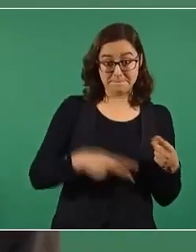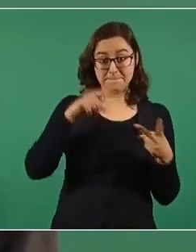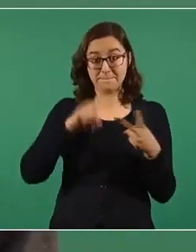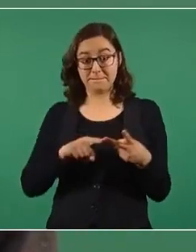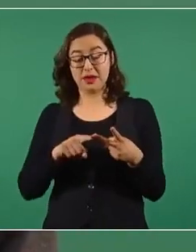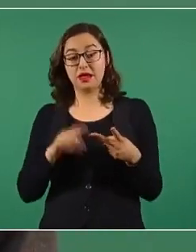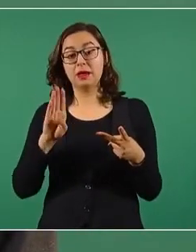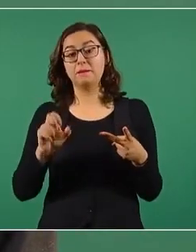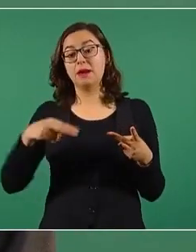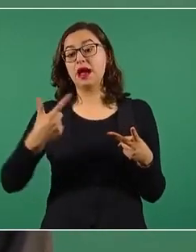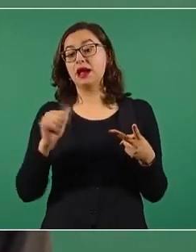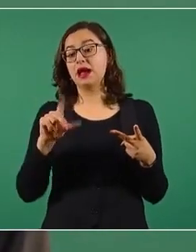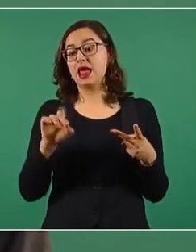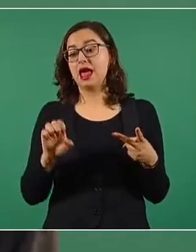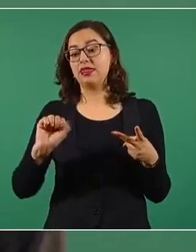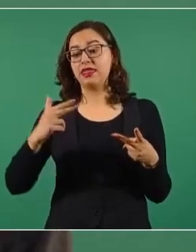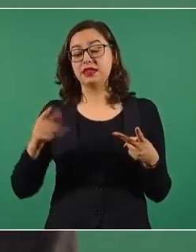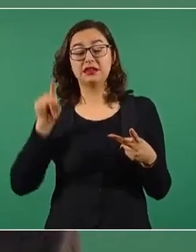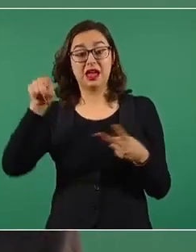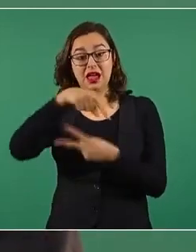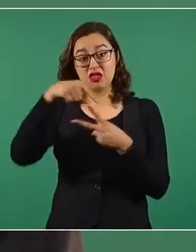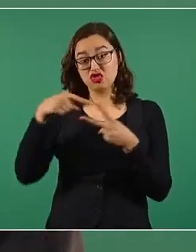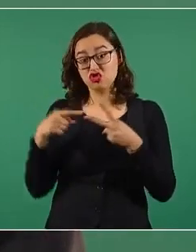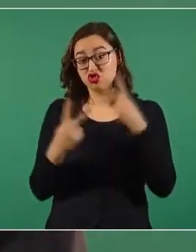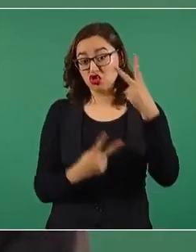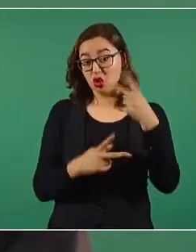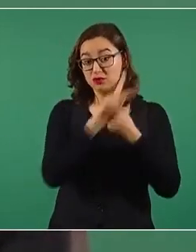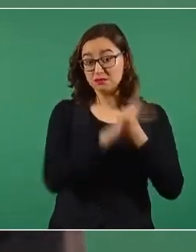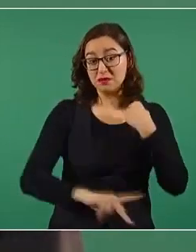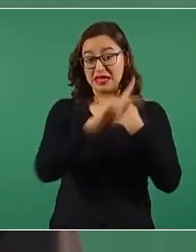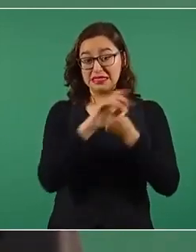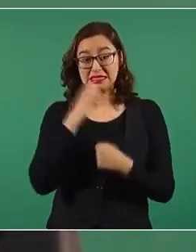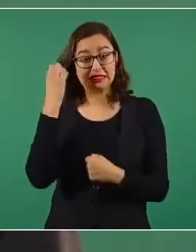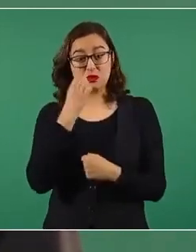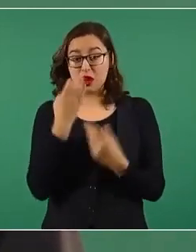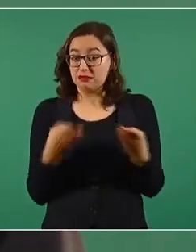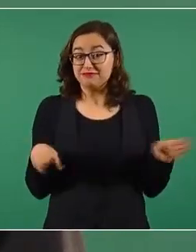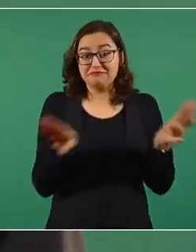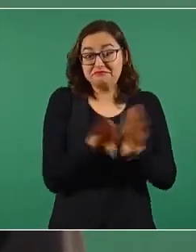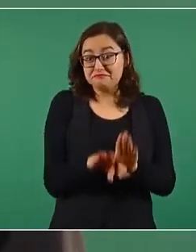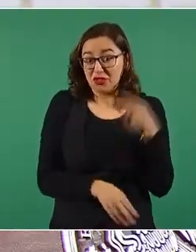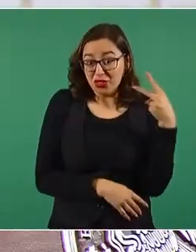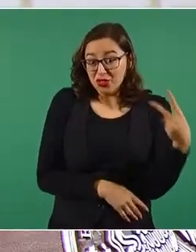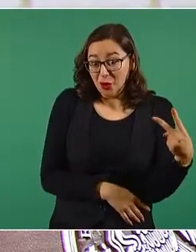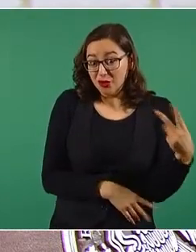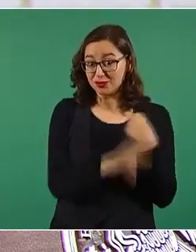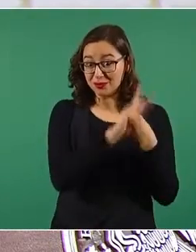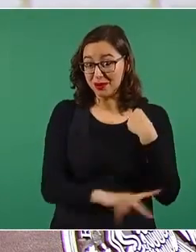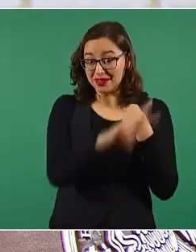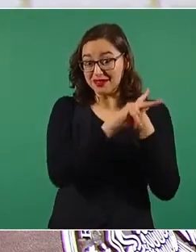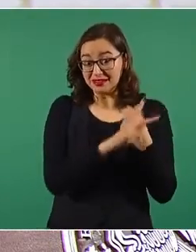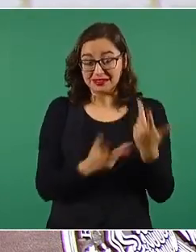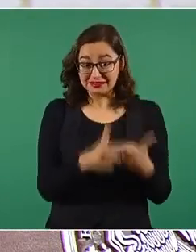más tiempo han tenido cerradas las escuelas, entonces ya no podemos continuar así,